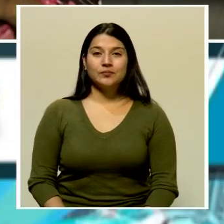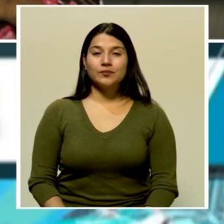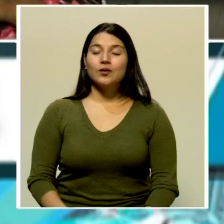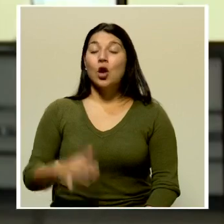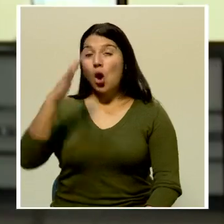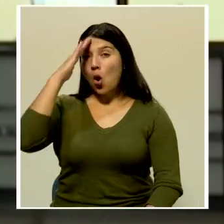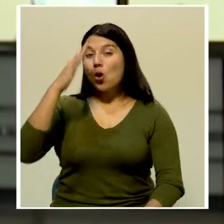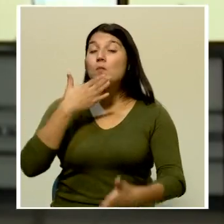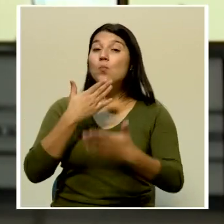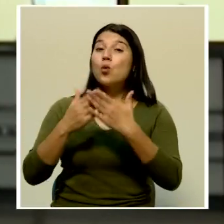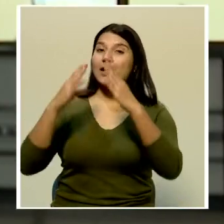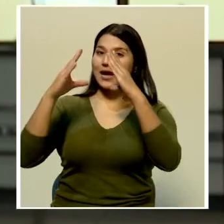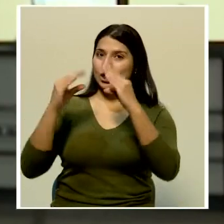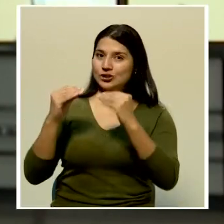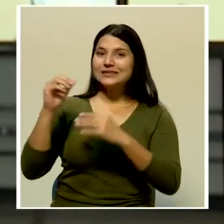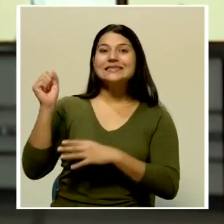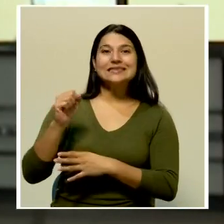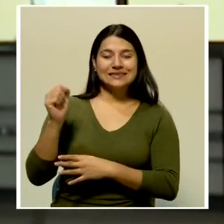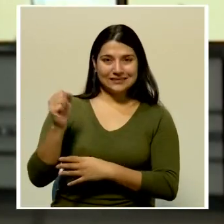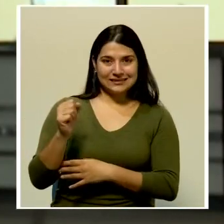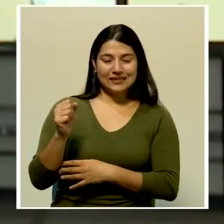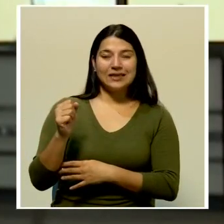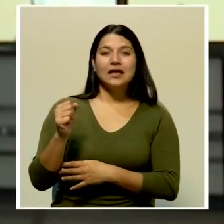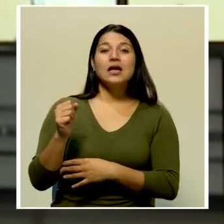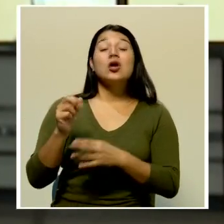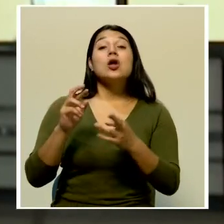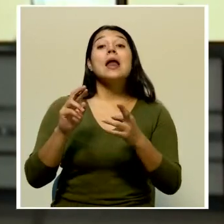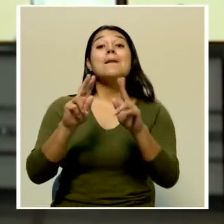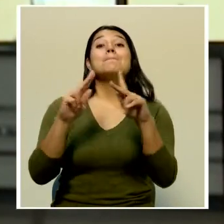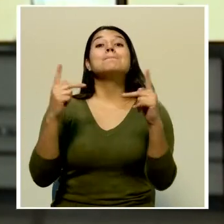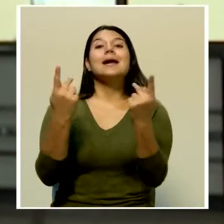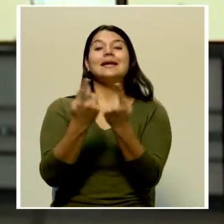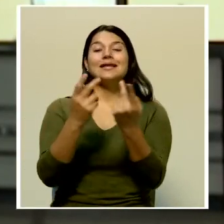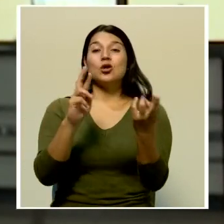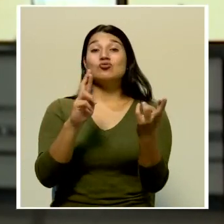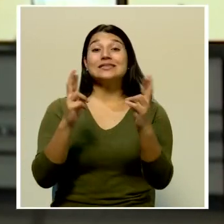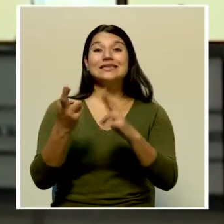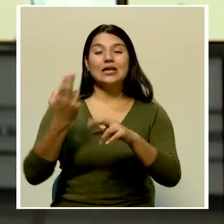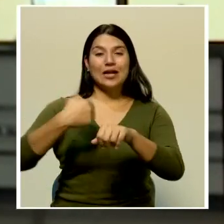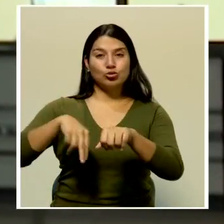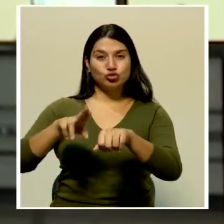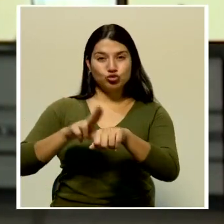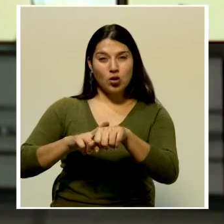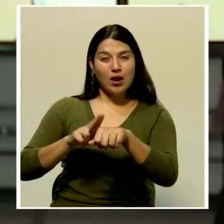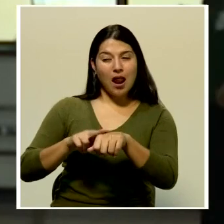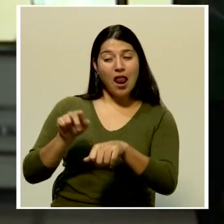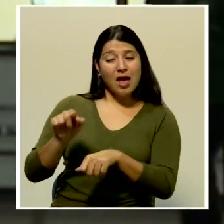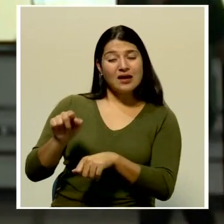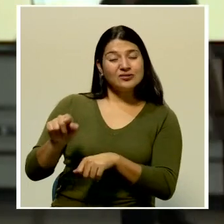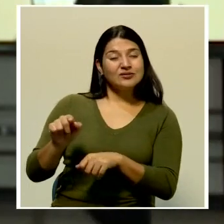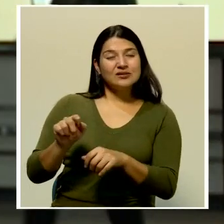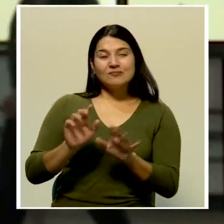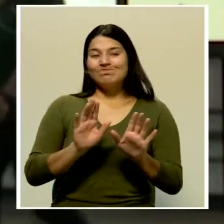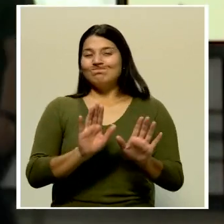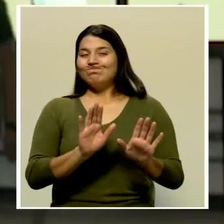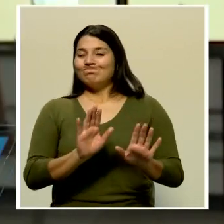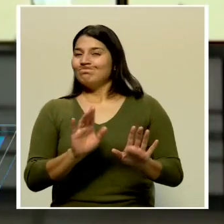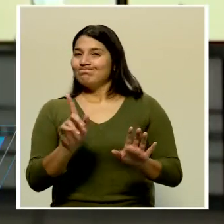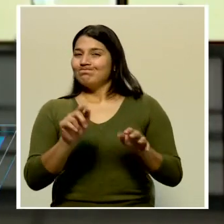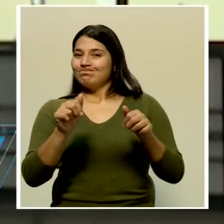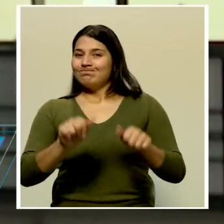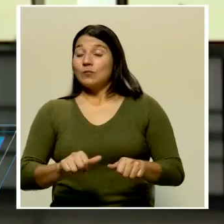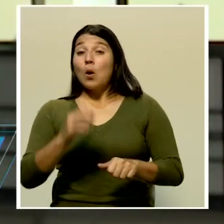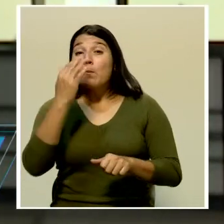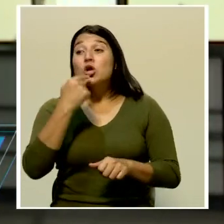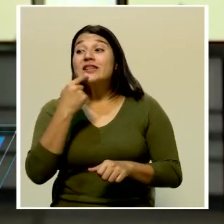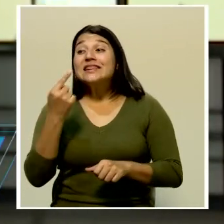Hola, ¿qué tal? Muy buenas noches. Así es. Básicamente, de Restauración Nacional la fracción que tiene esta resistencia y es porque, según la